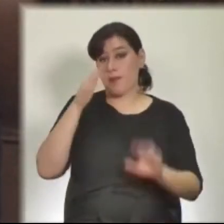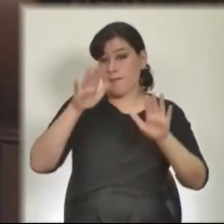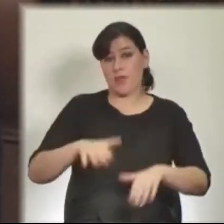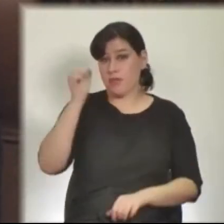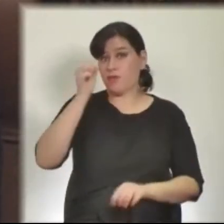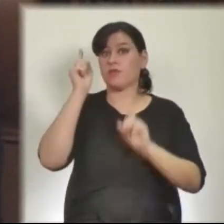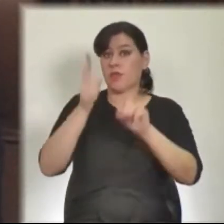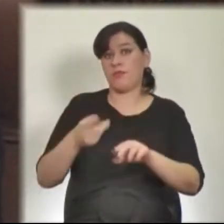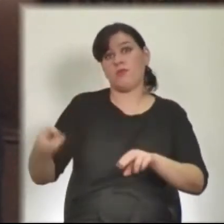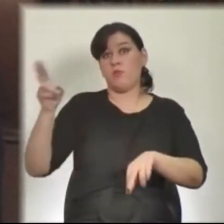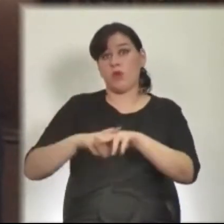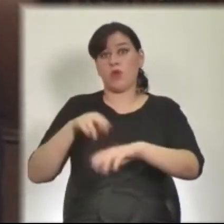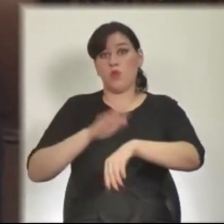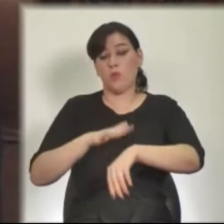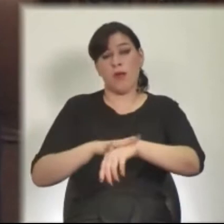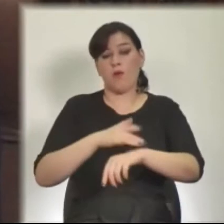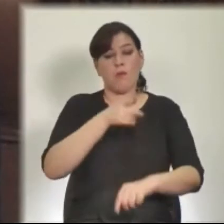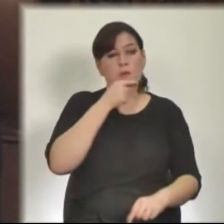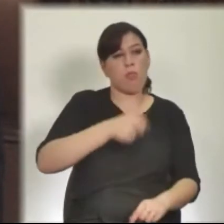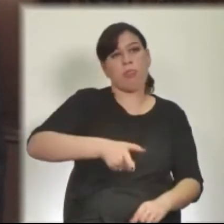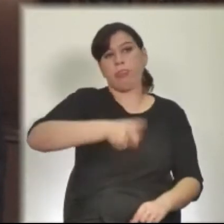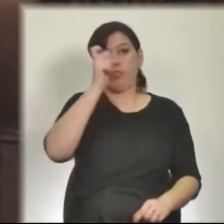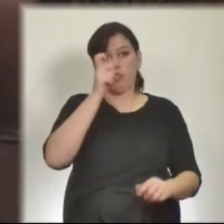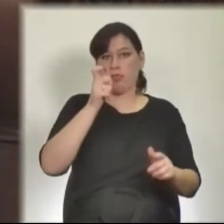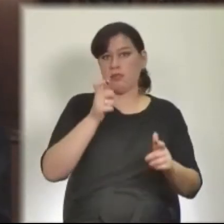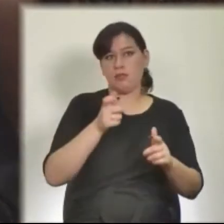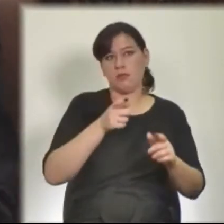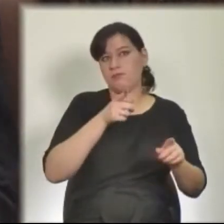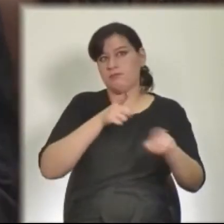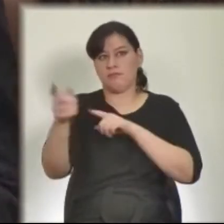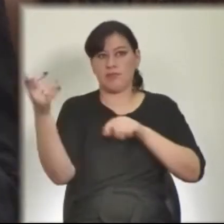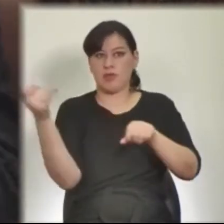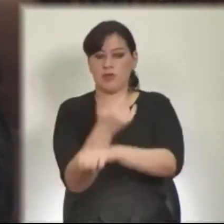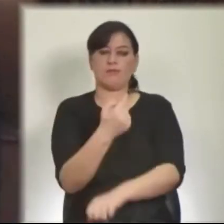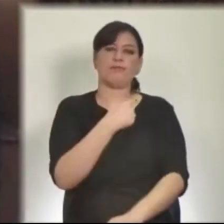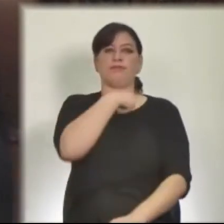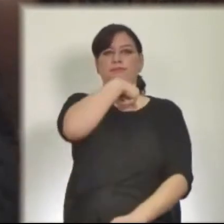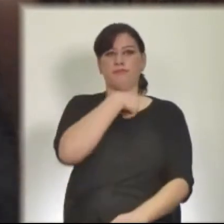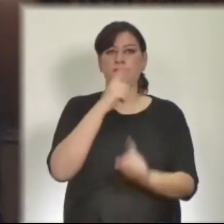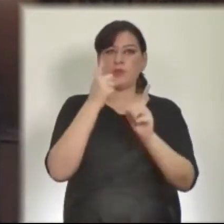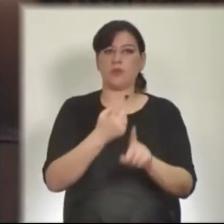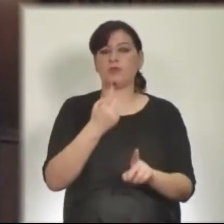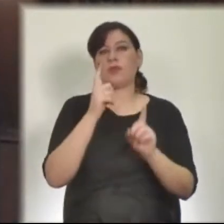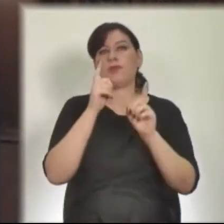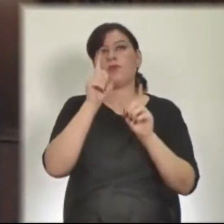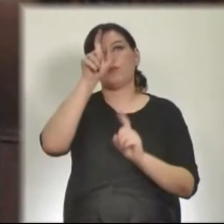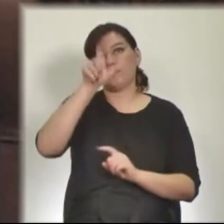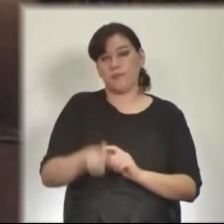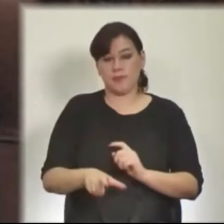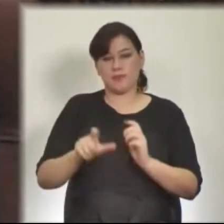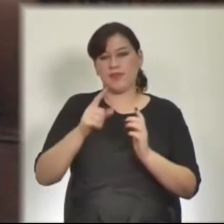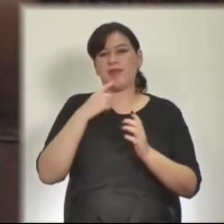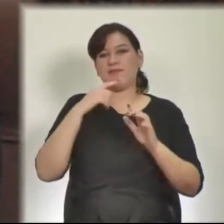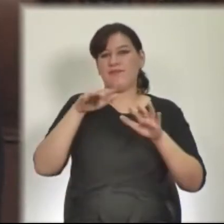otra bala perdida de un policía que resistió una rapiña. Un hombre se atrincheró en una pensión del centro de